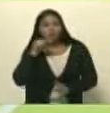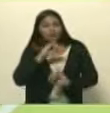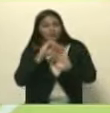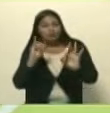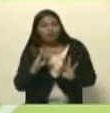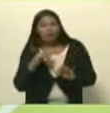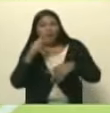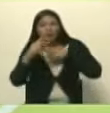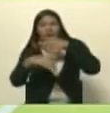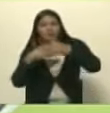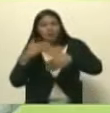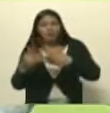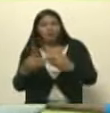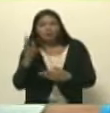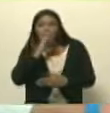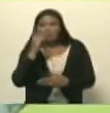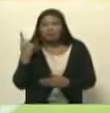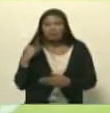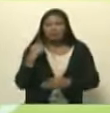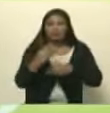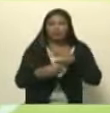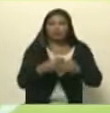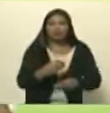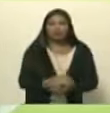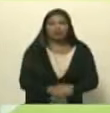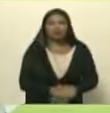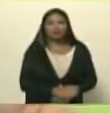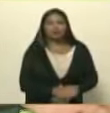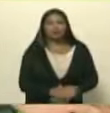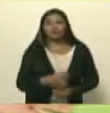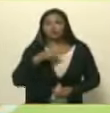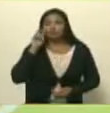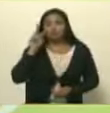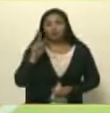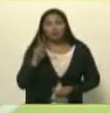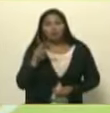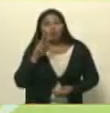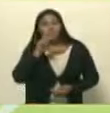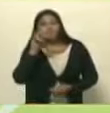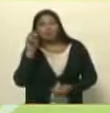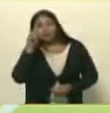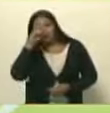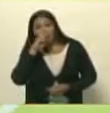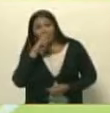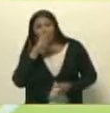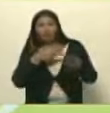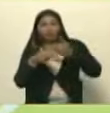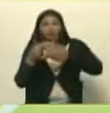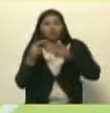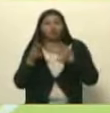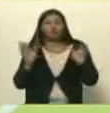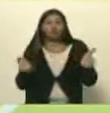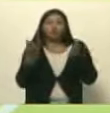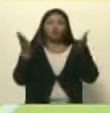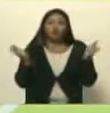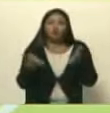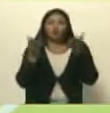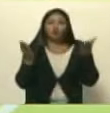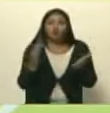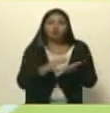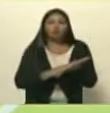fuerzas progresistas de Brasil deben hacer y acá los 20 años son de construcción de avance de